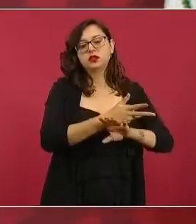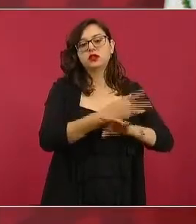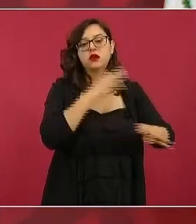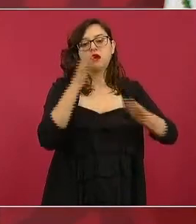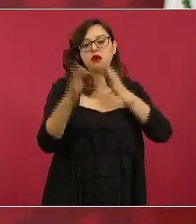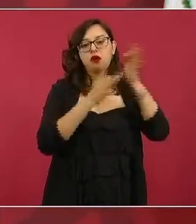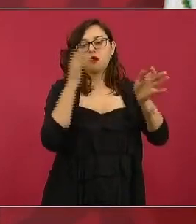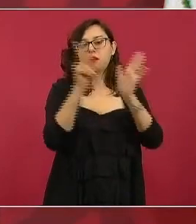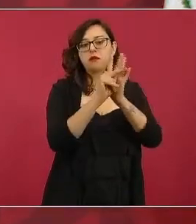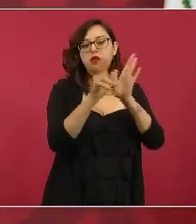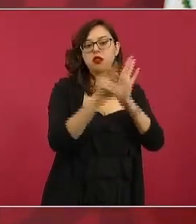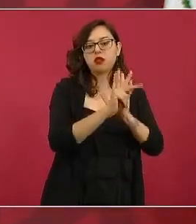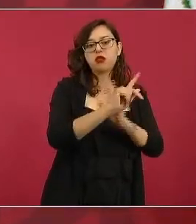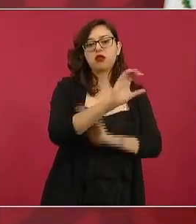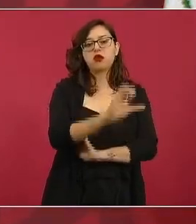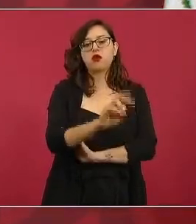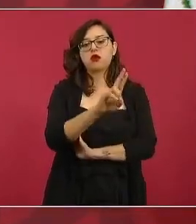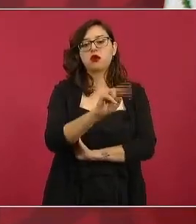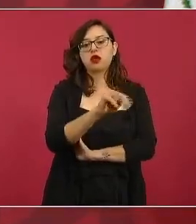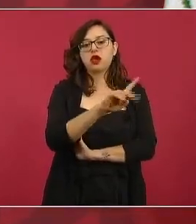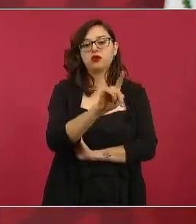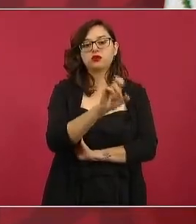o a Aguilar Camín